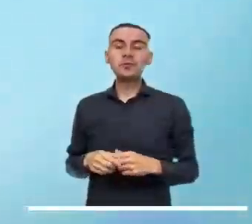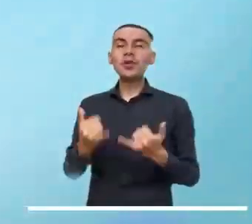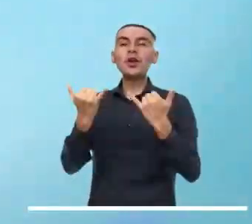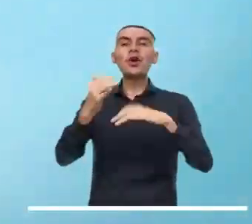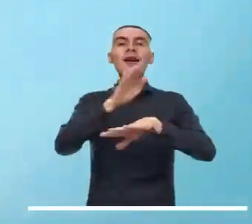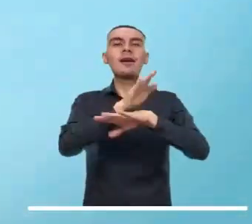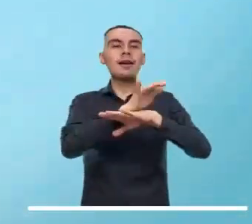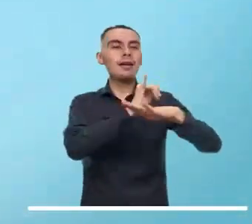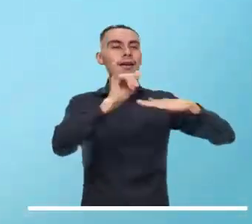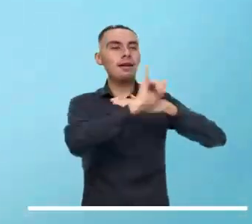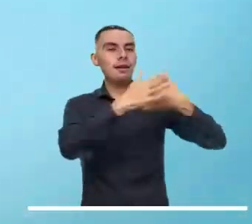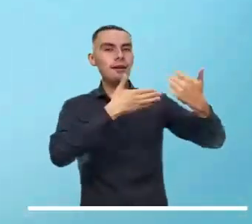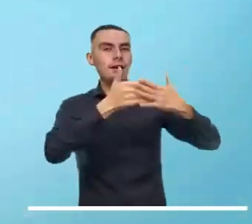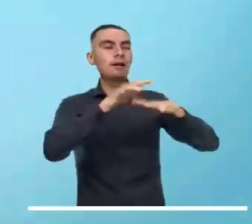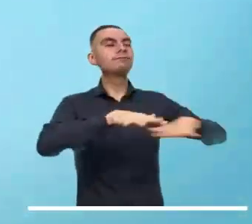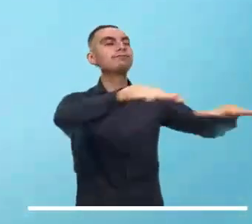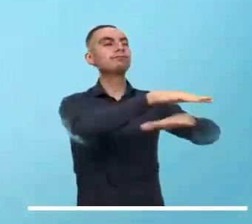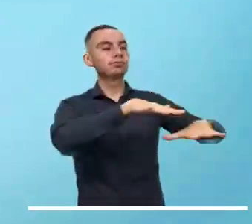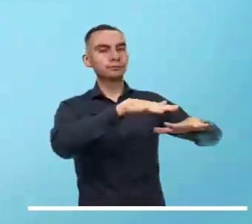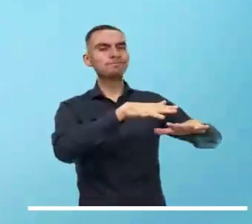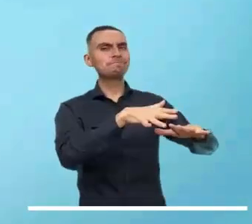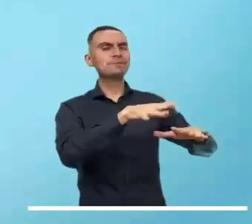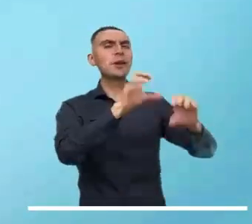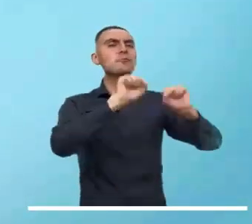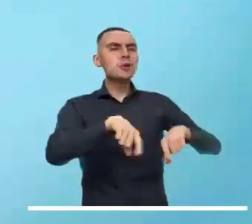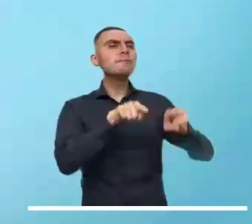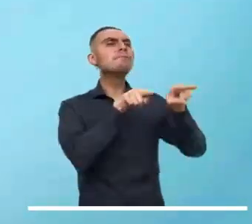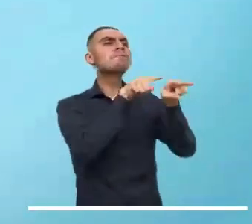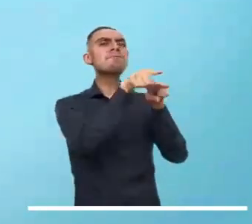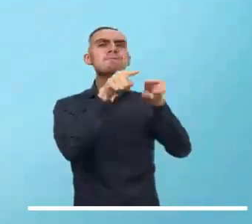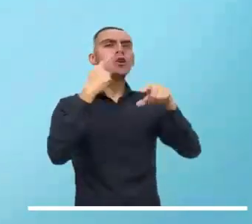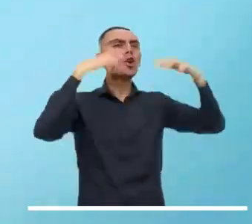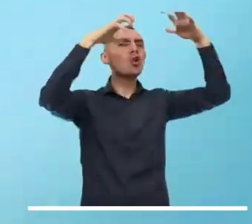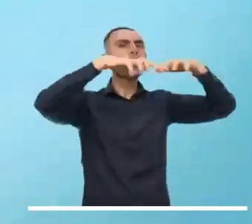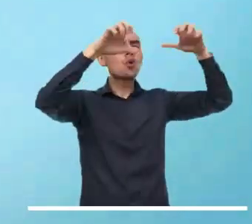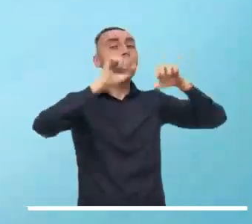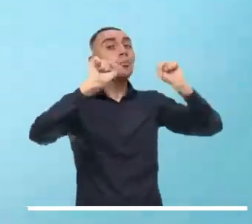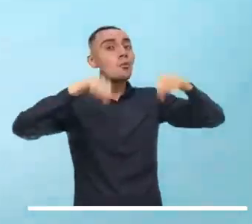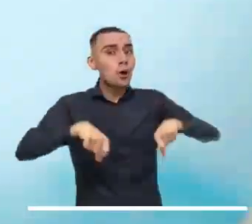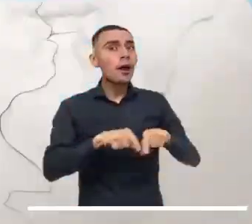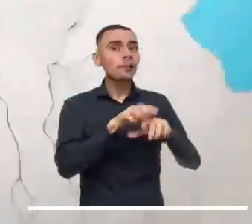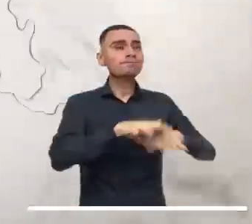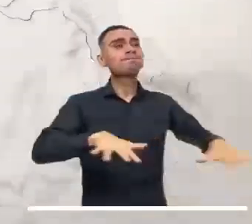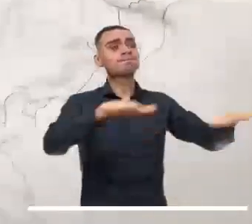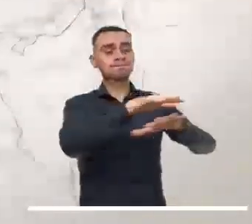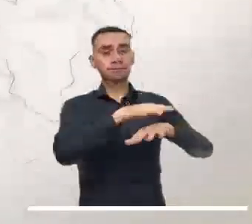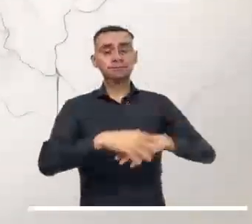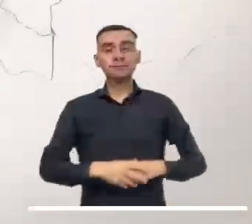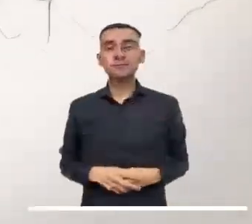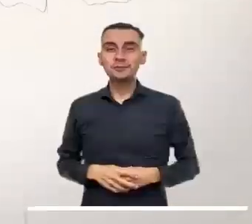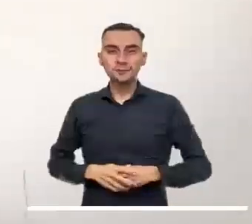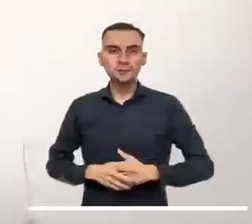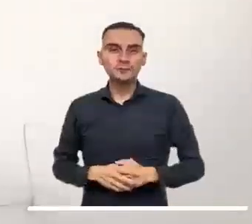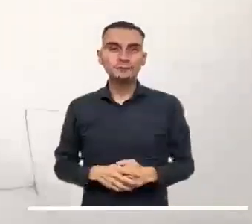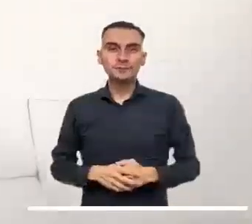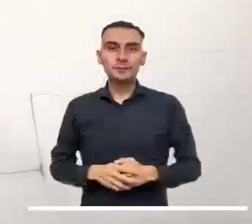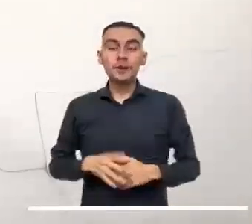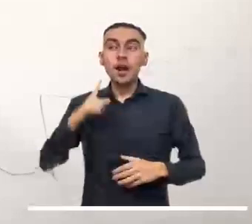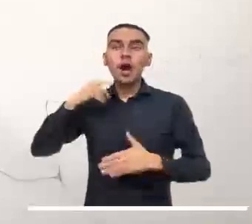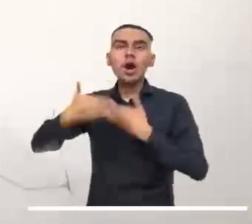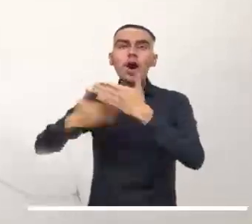En San Andrés y Providencia sigue el cielo gris con tiempo seco y la probabilidad de precipitaciones ocasionales.